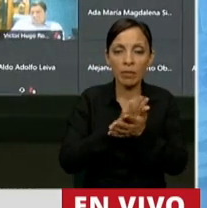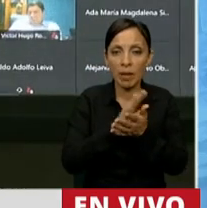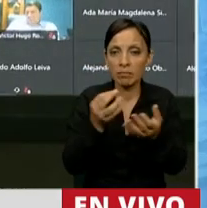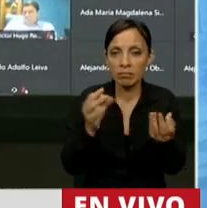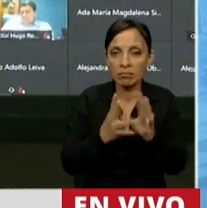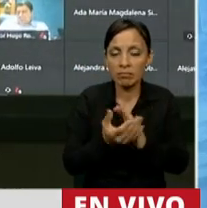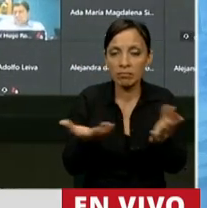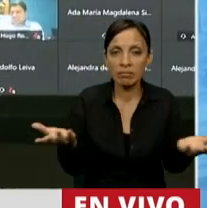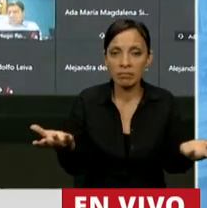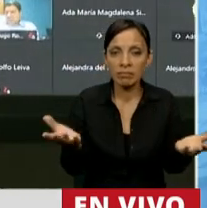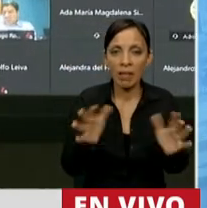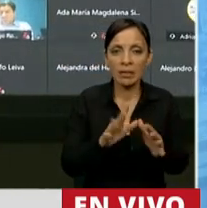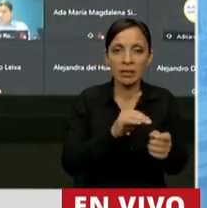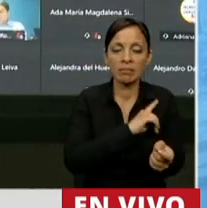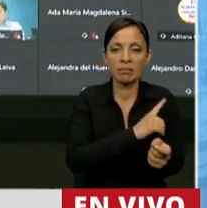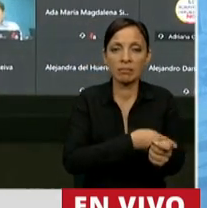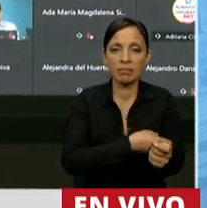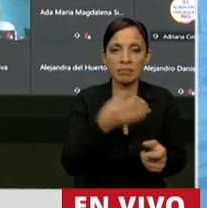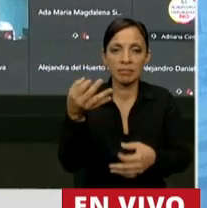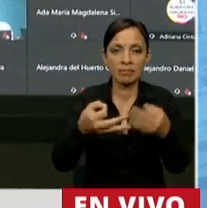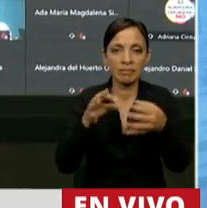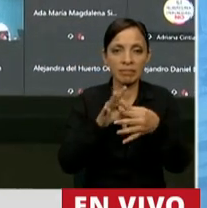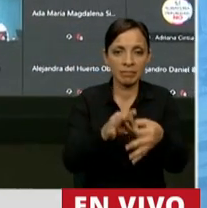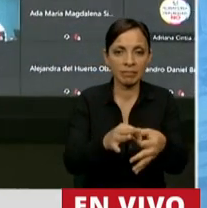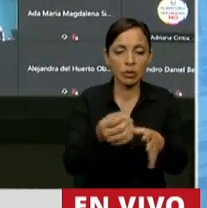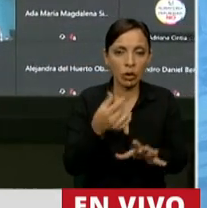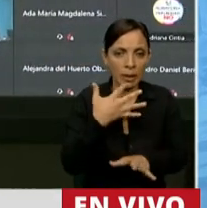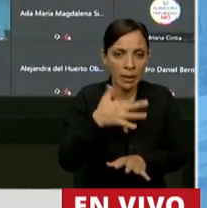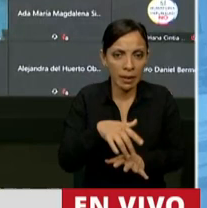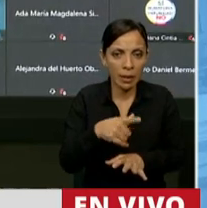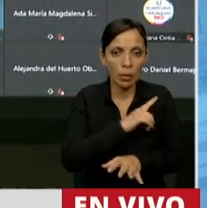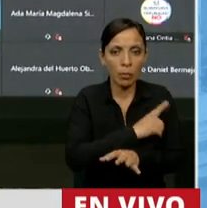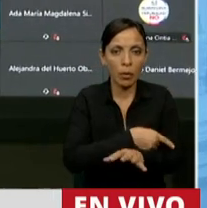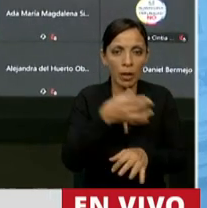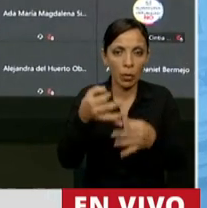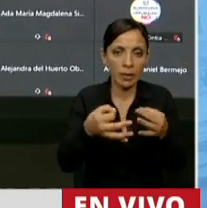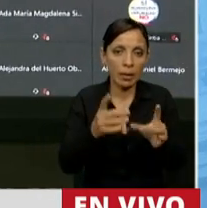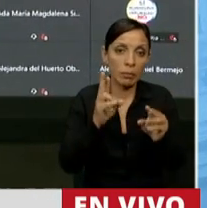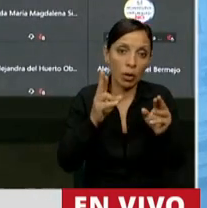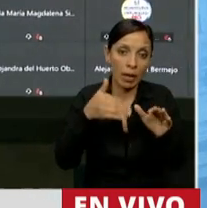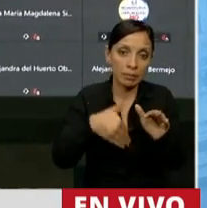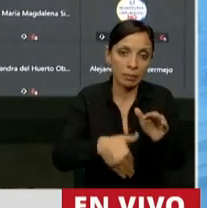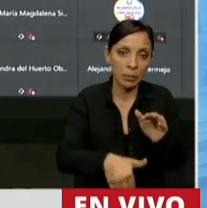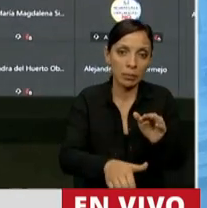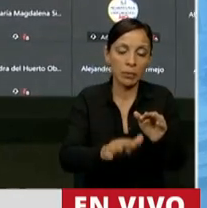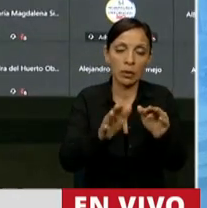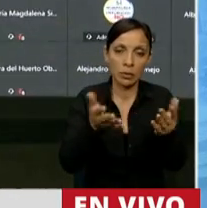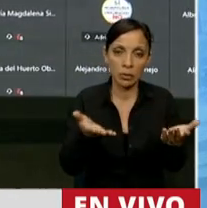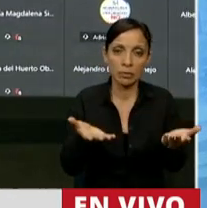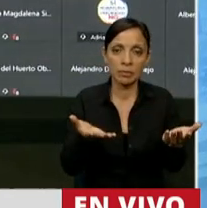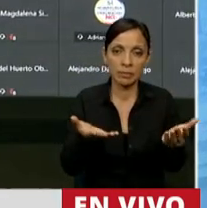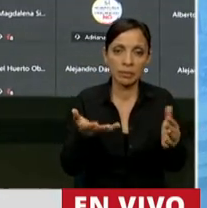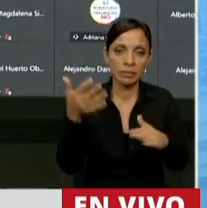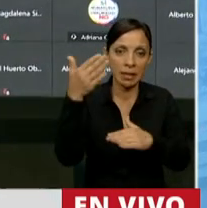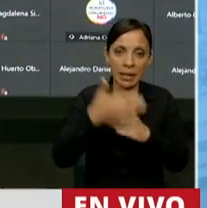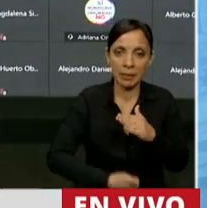a través del Poder Judicial. Entiendo que alguna vez el Poder Judicial va a poner, ojalá sea pronto, algún